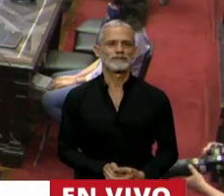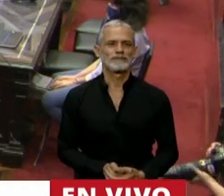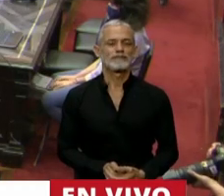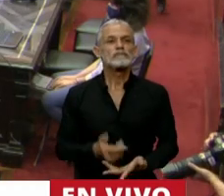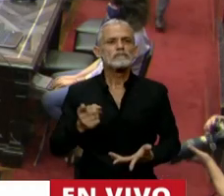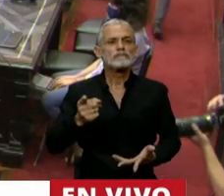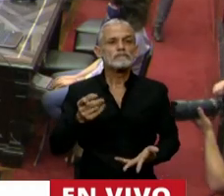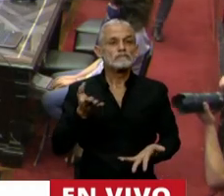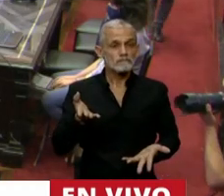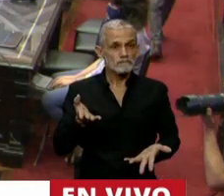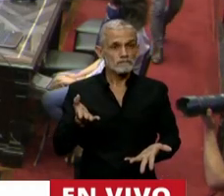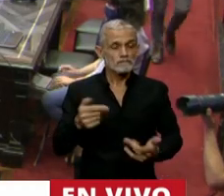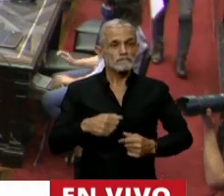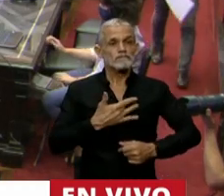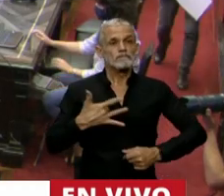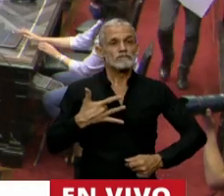Señora Presidenta,